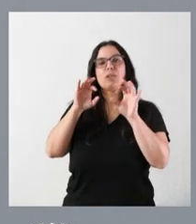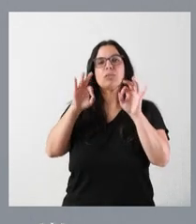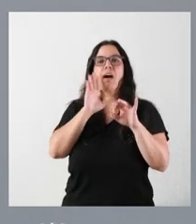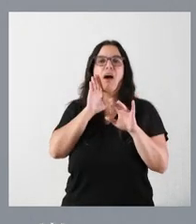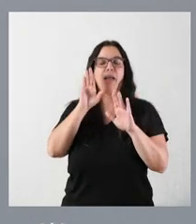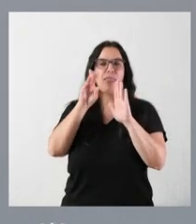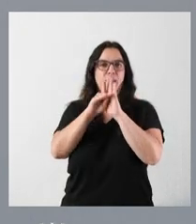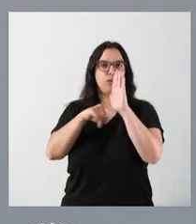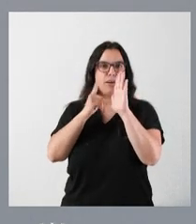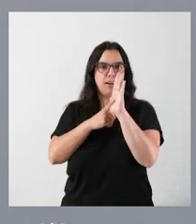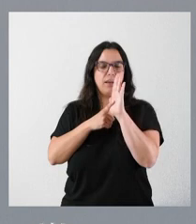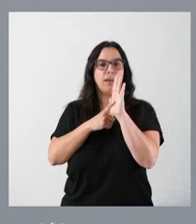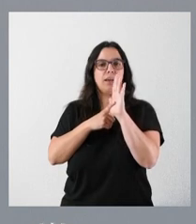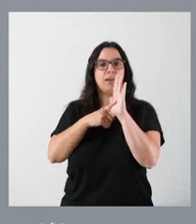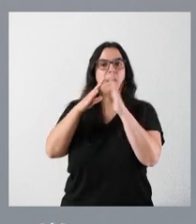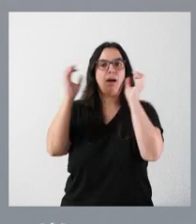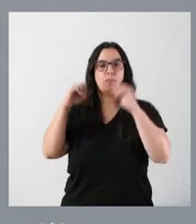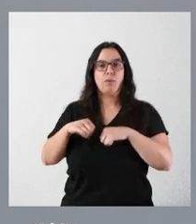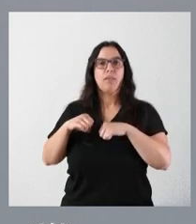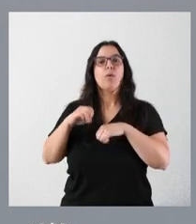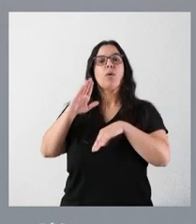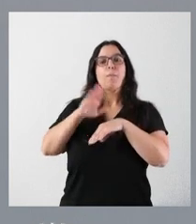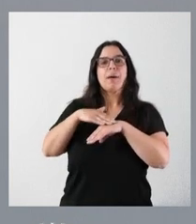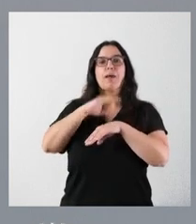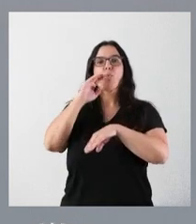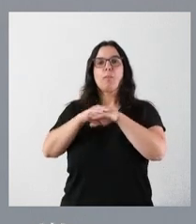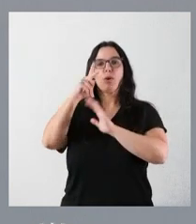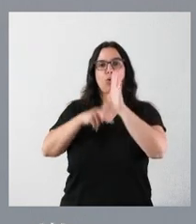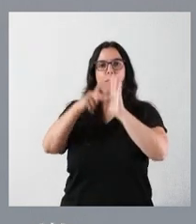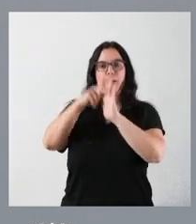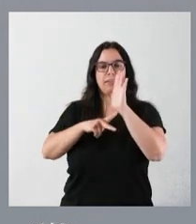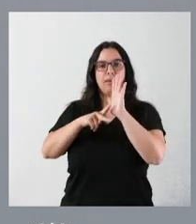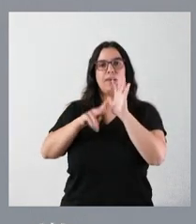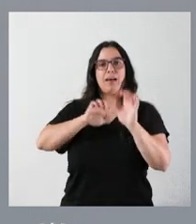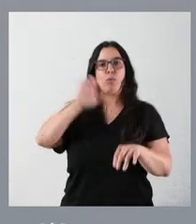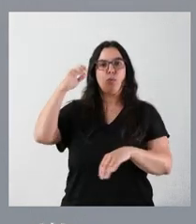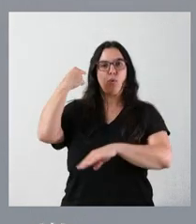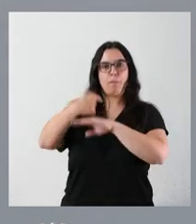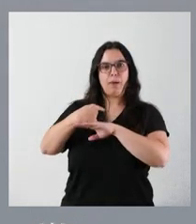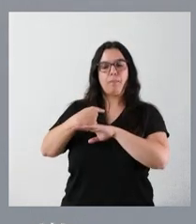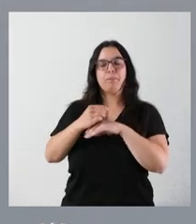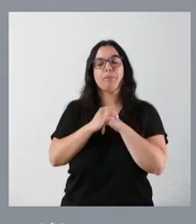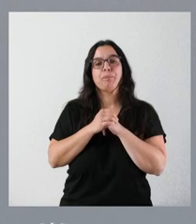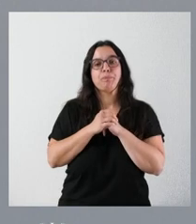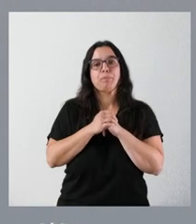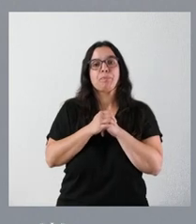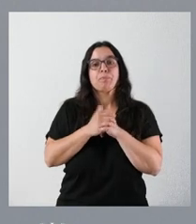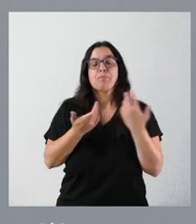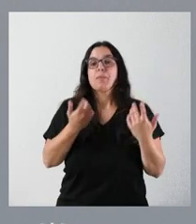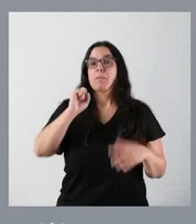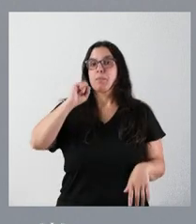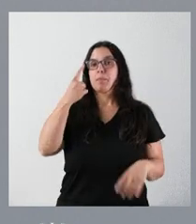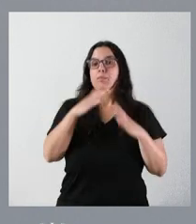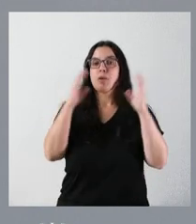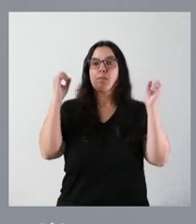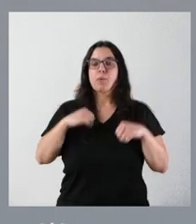ley que se aprueba en función de la aplicación de esa normativa europea y estatal. En primer lugar, hemos aprobado